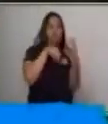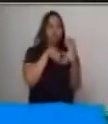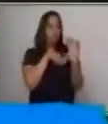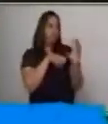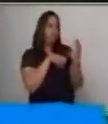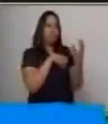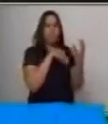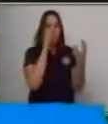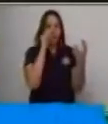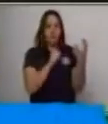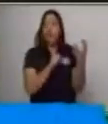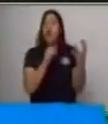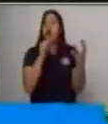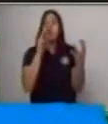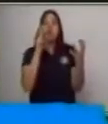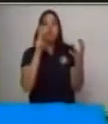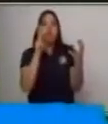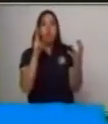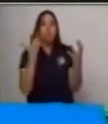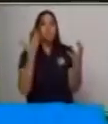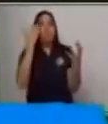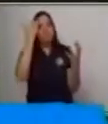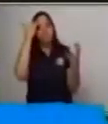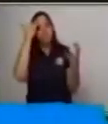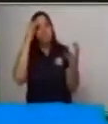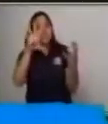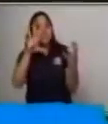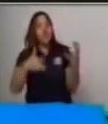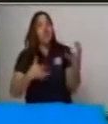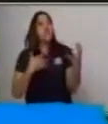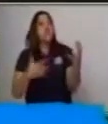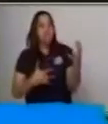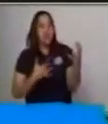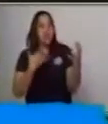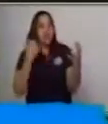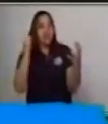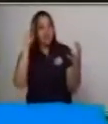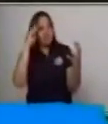Dos, aplicar los cinco sentidos para captar la realidad.